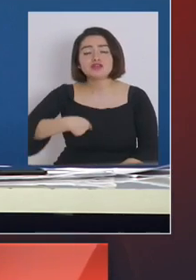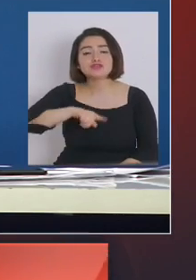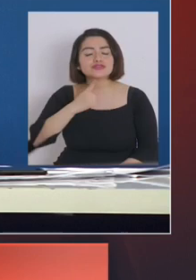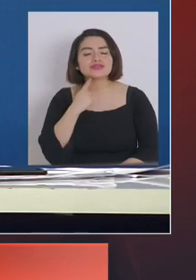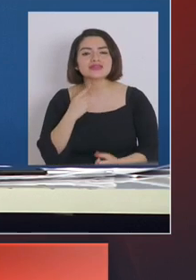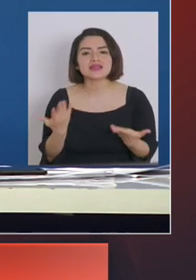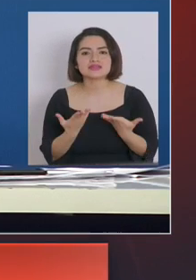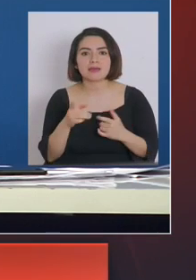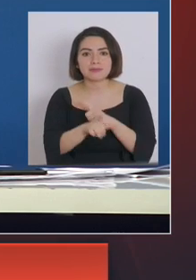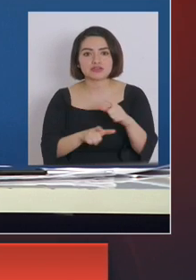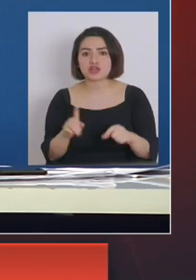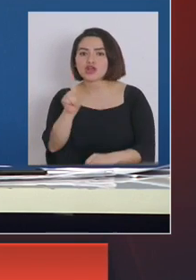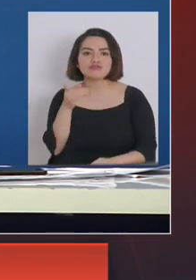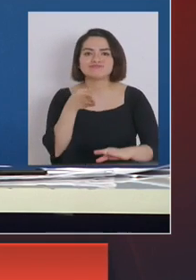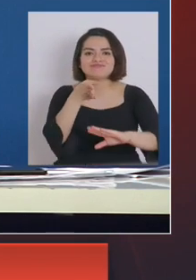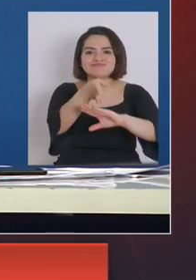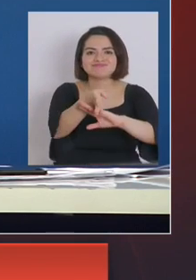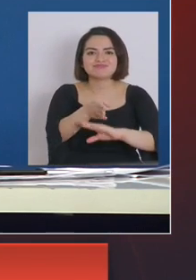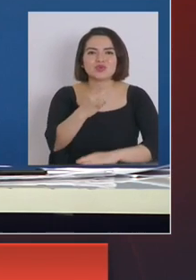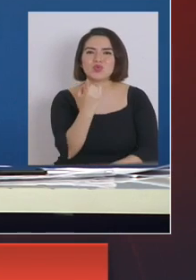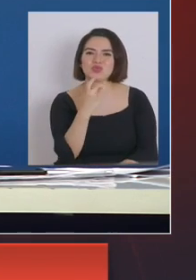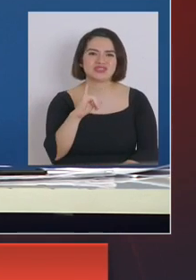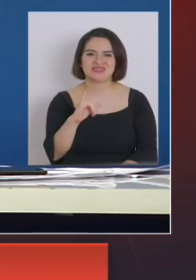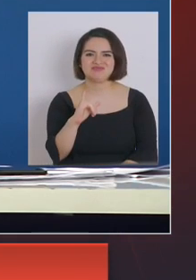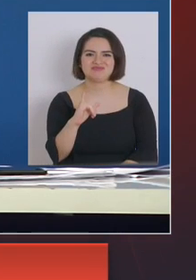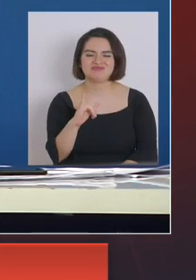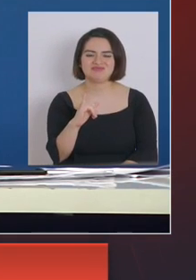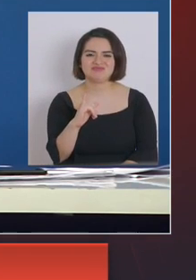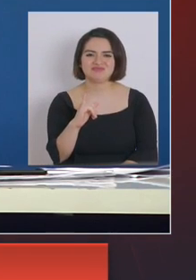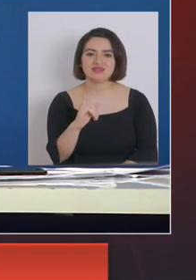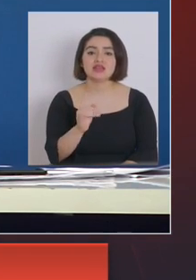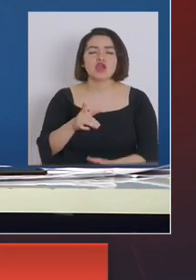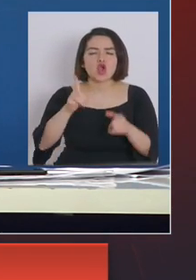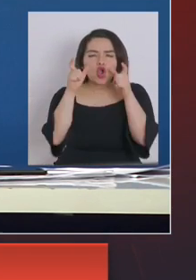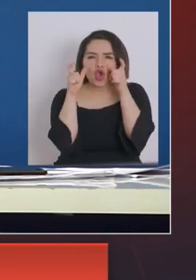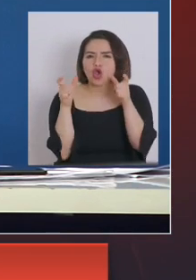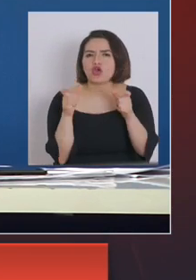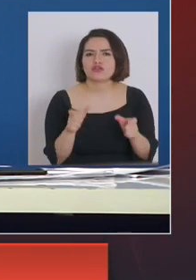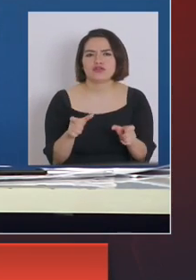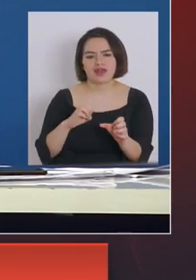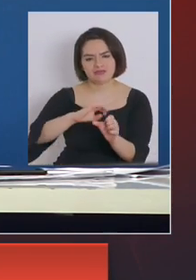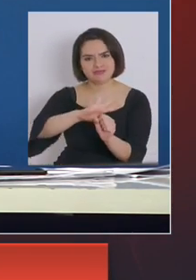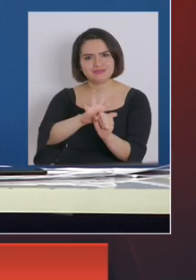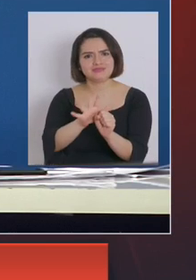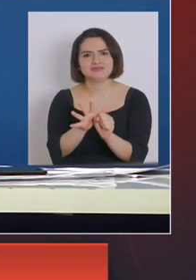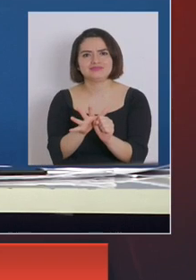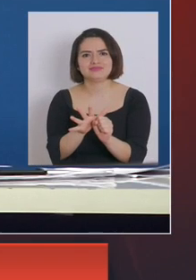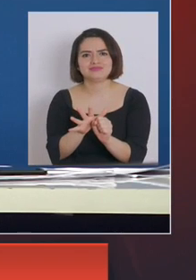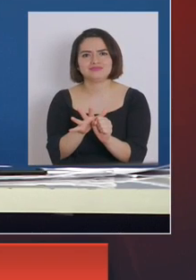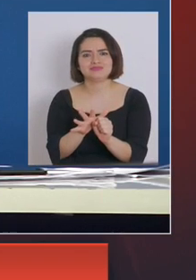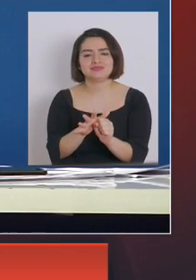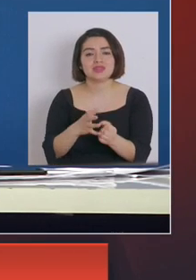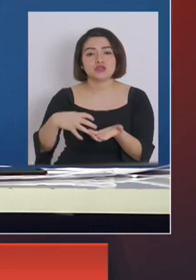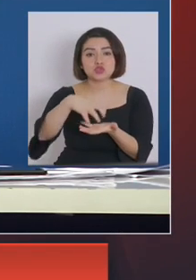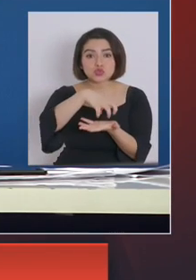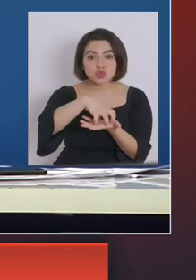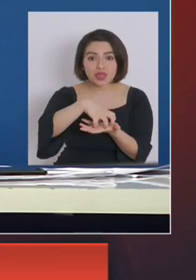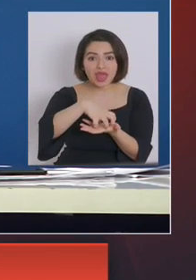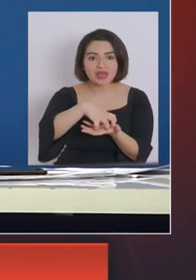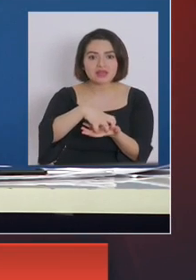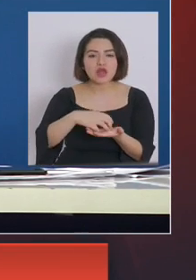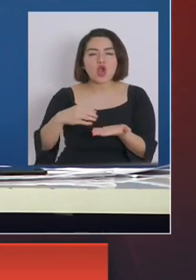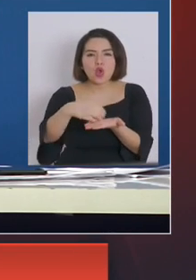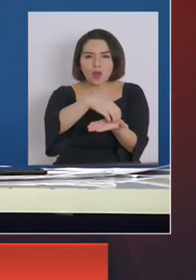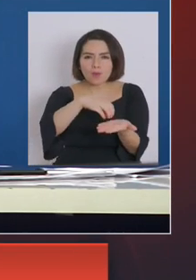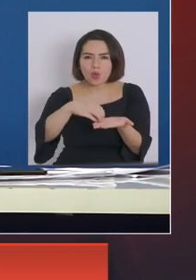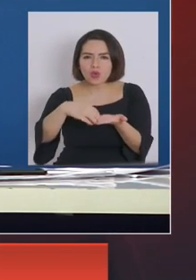pacientes no lleguen a la UCI. Lo importante es contener la pandemia en las ciudades, en las